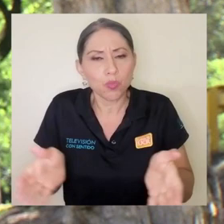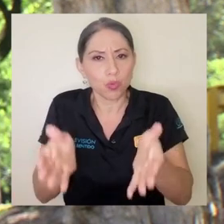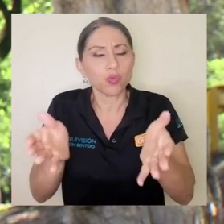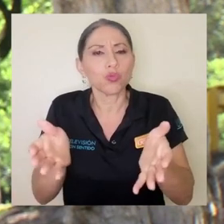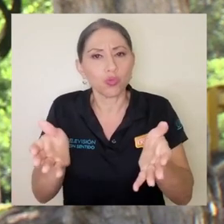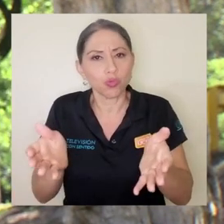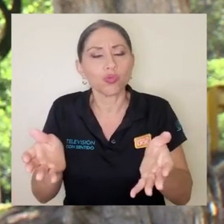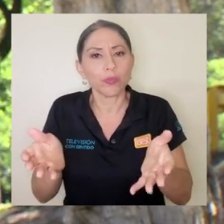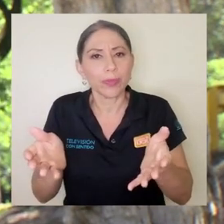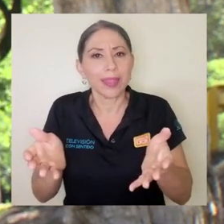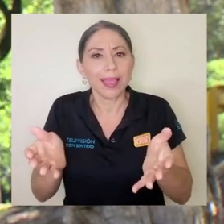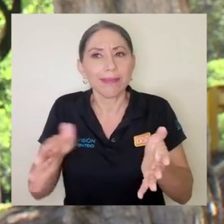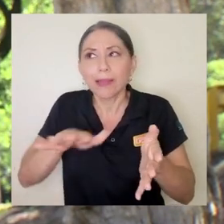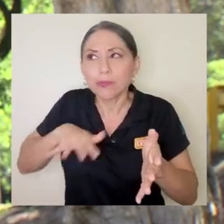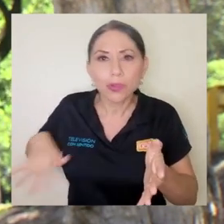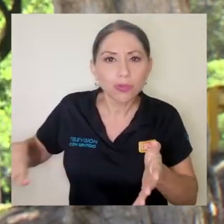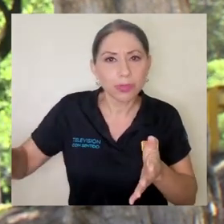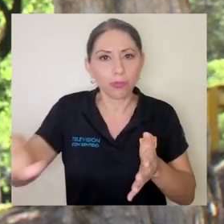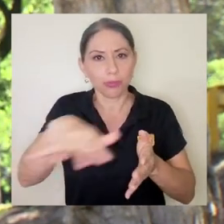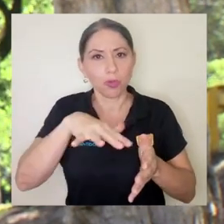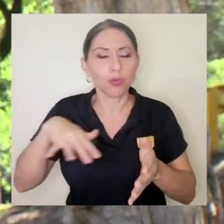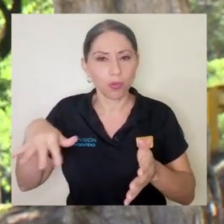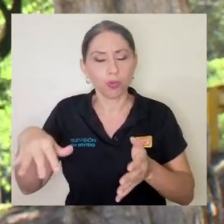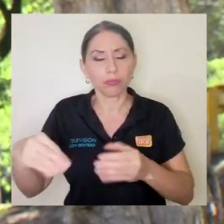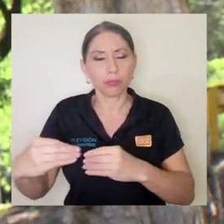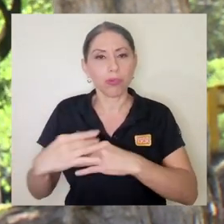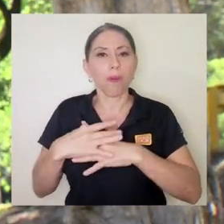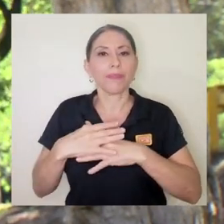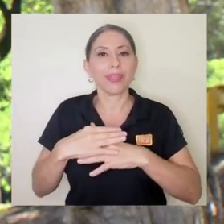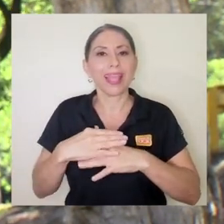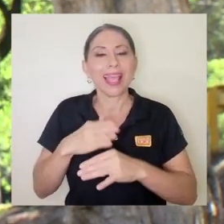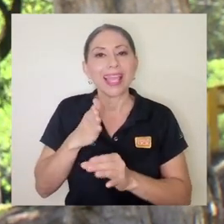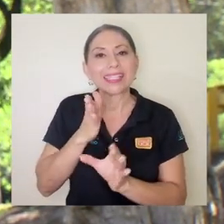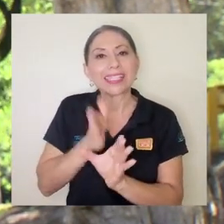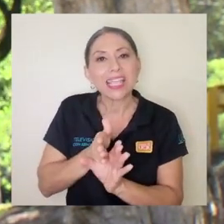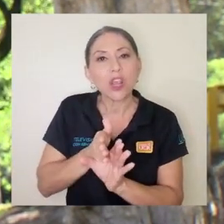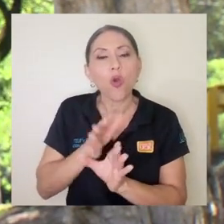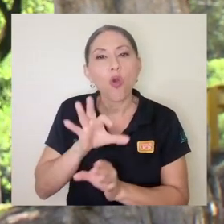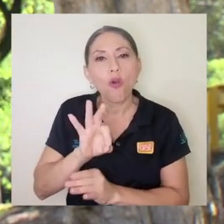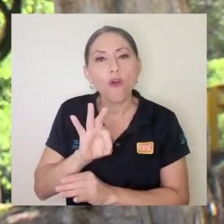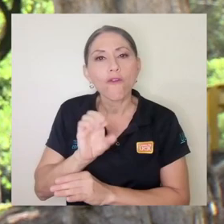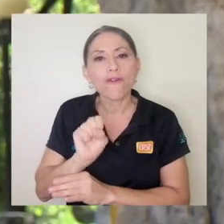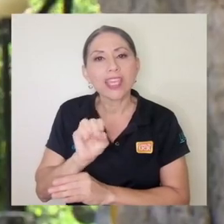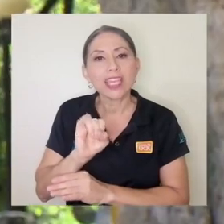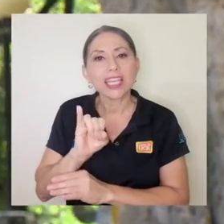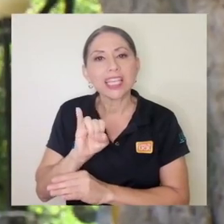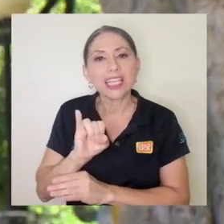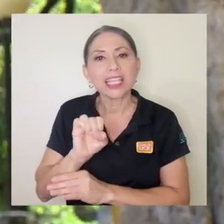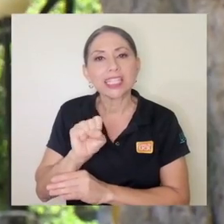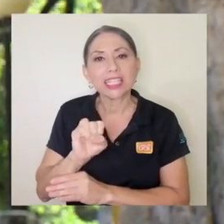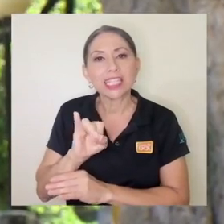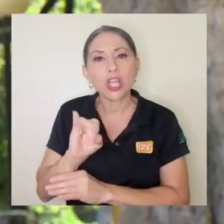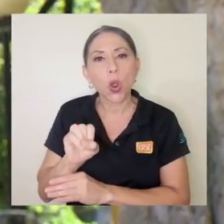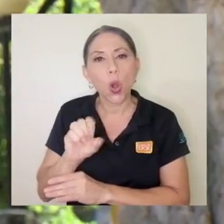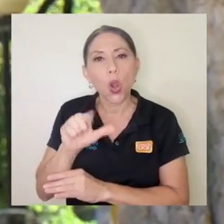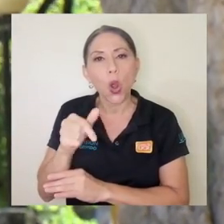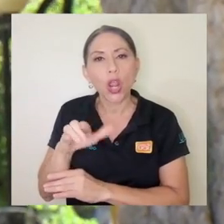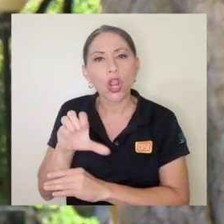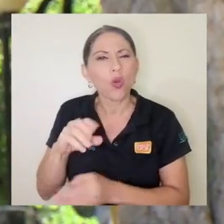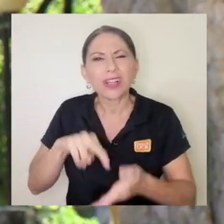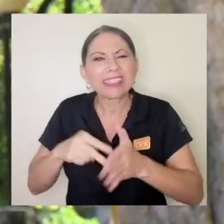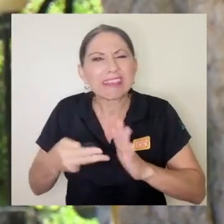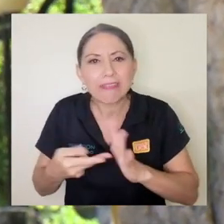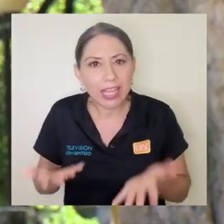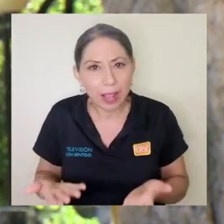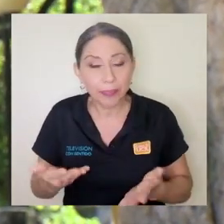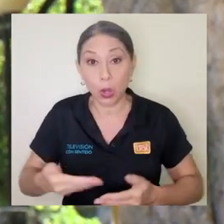a los estímulos que podemos recibir de nuestro entorno. Psicofisiológico quiere decir que